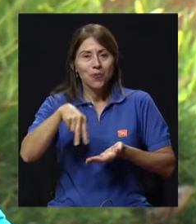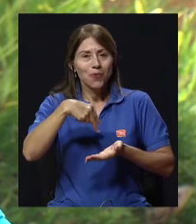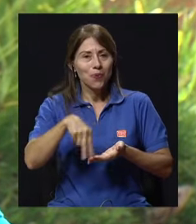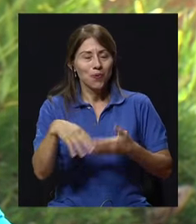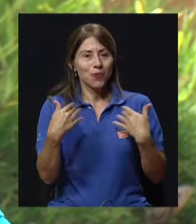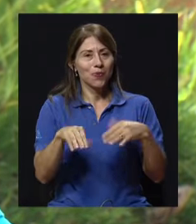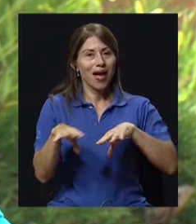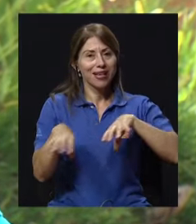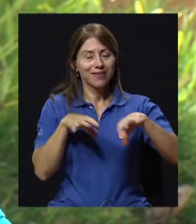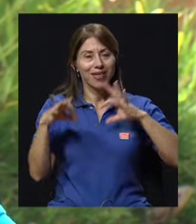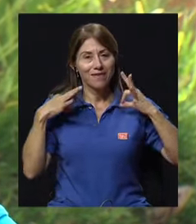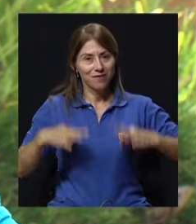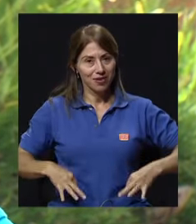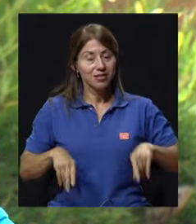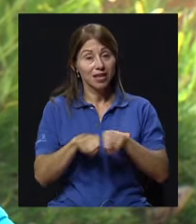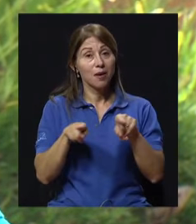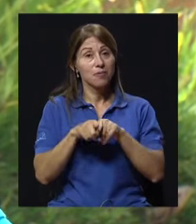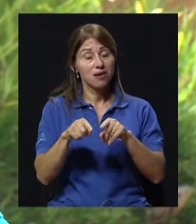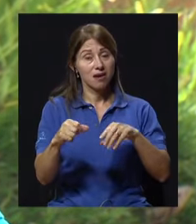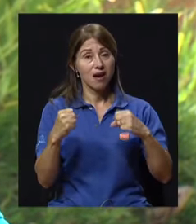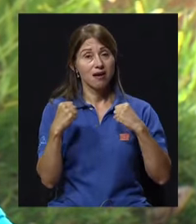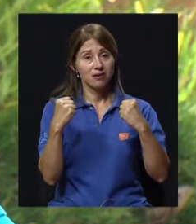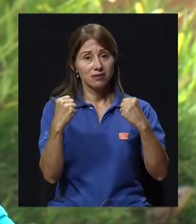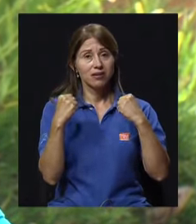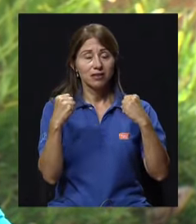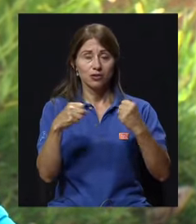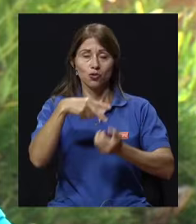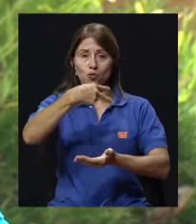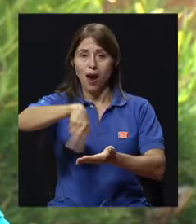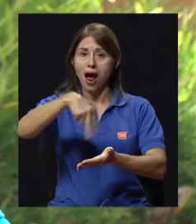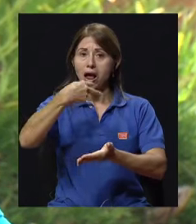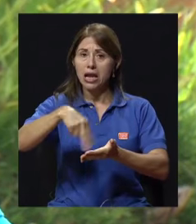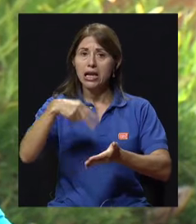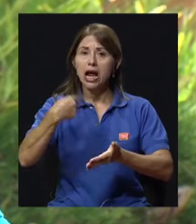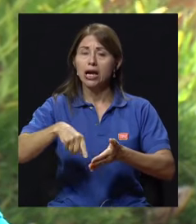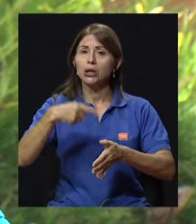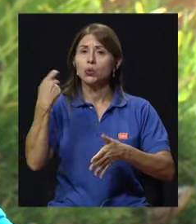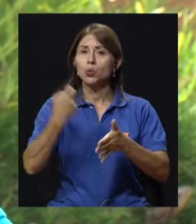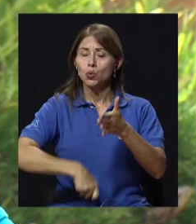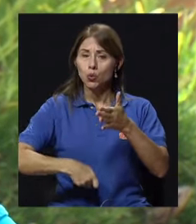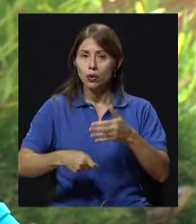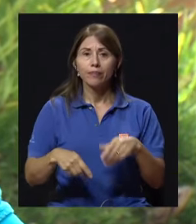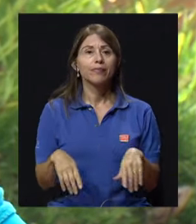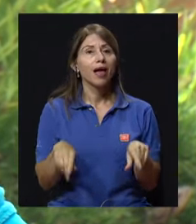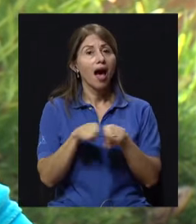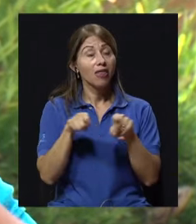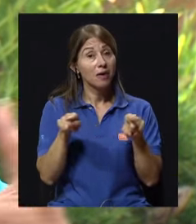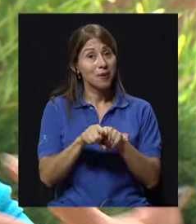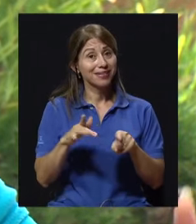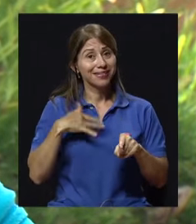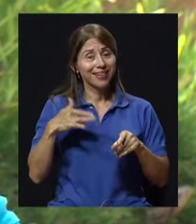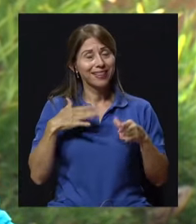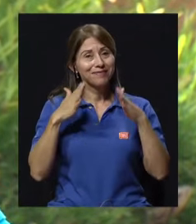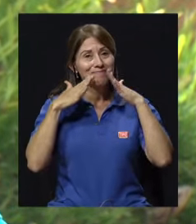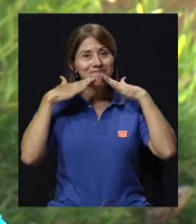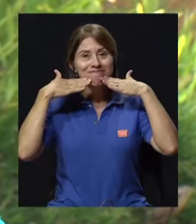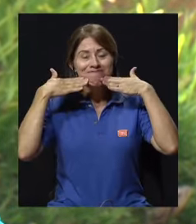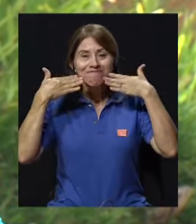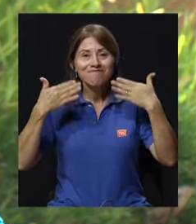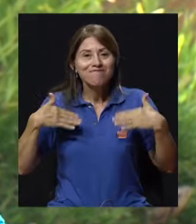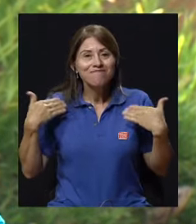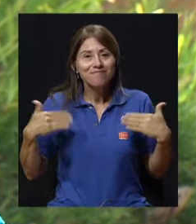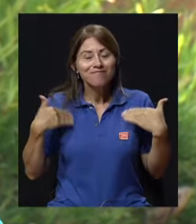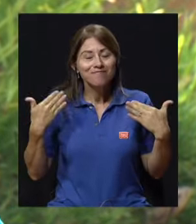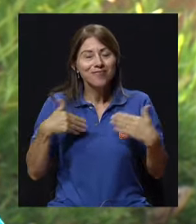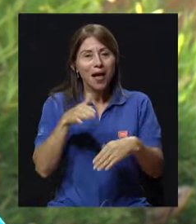una actividad física y ejercicio, digamos, que es demandante. Además, da alegría el